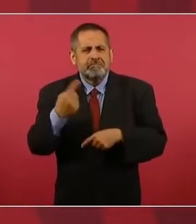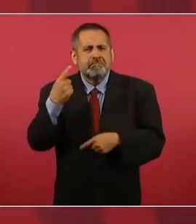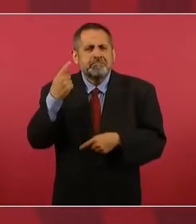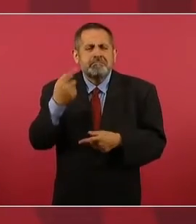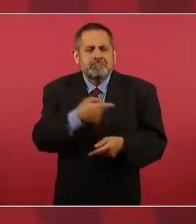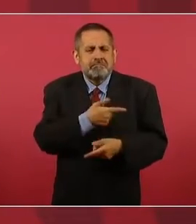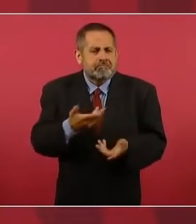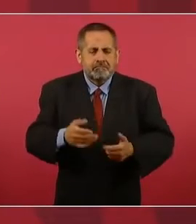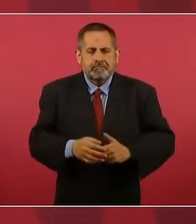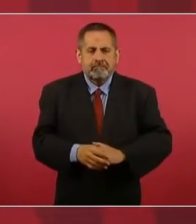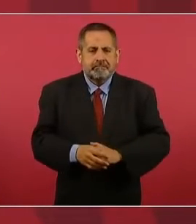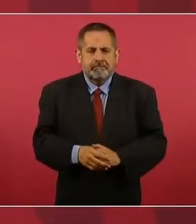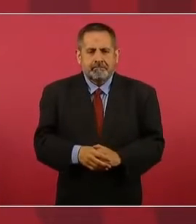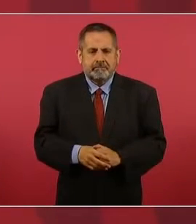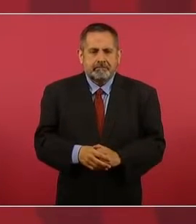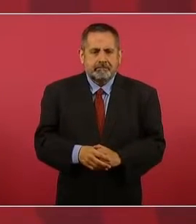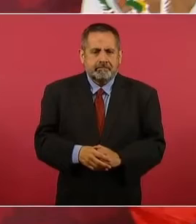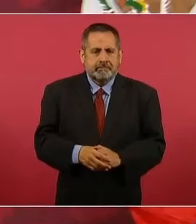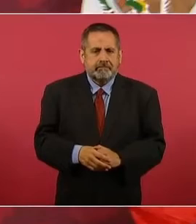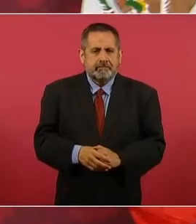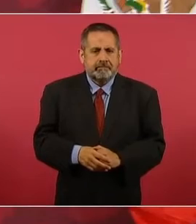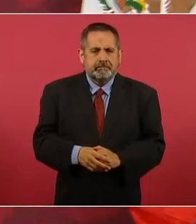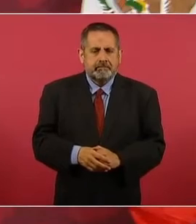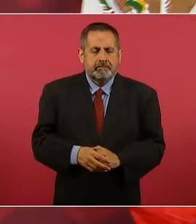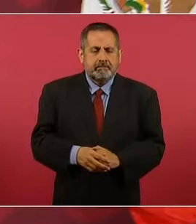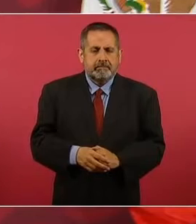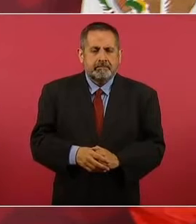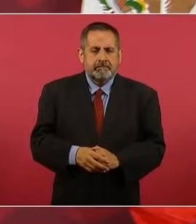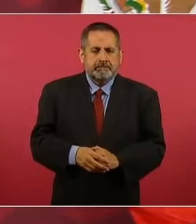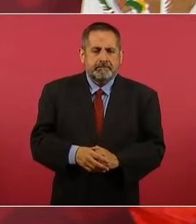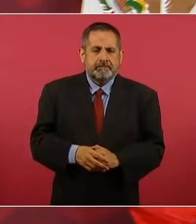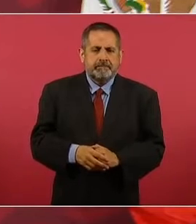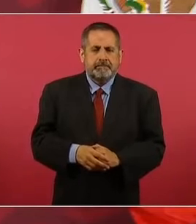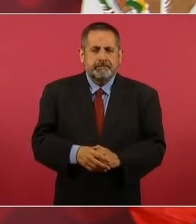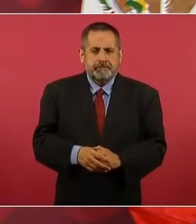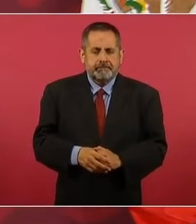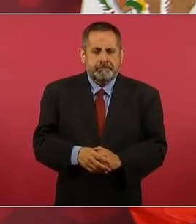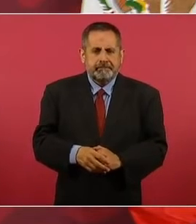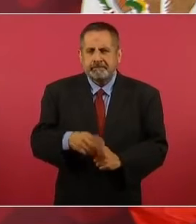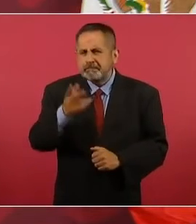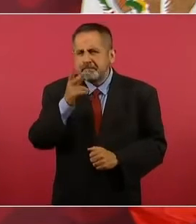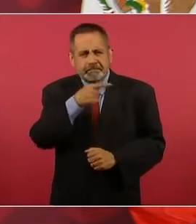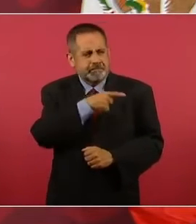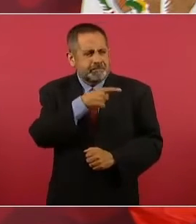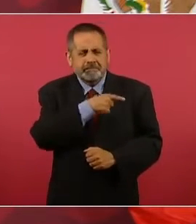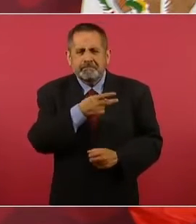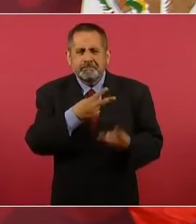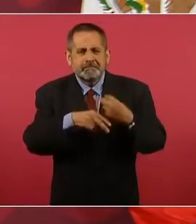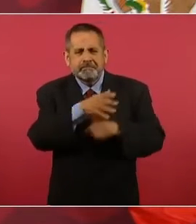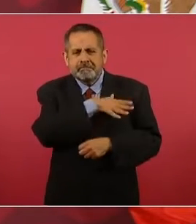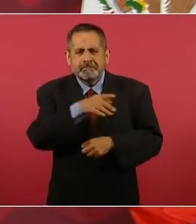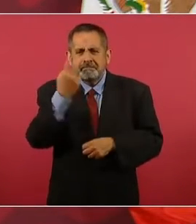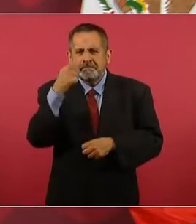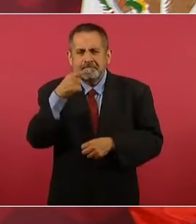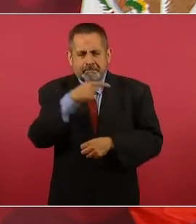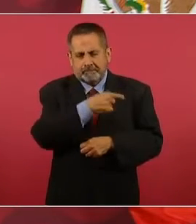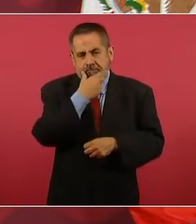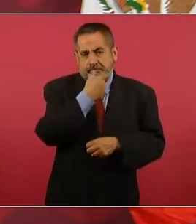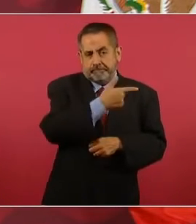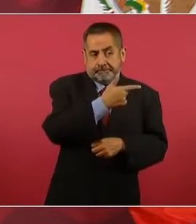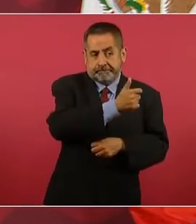vino el general García Barragán?